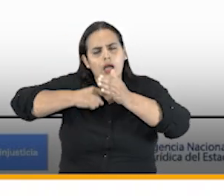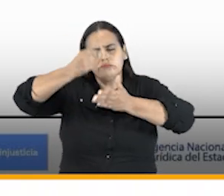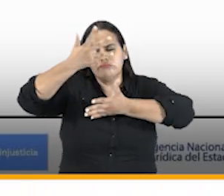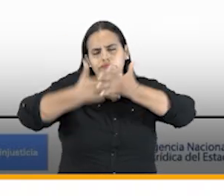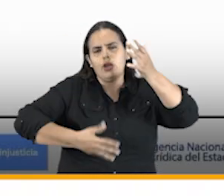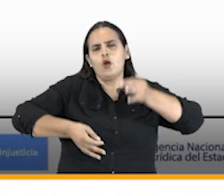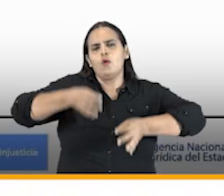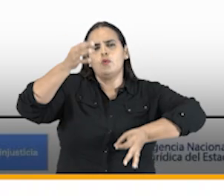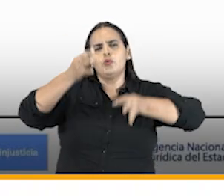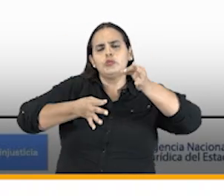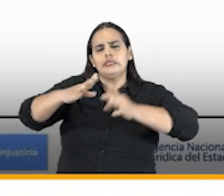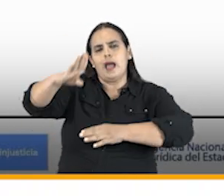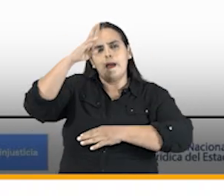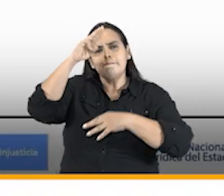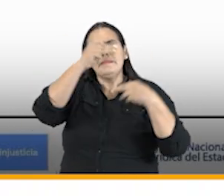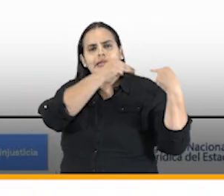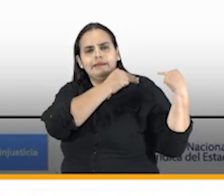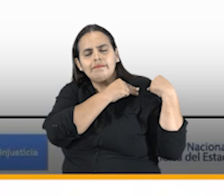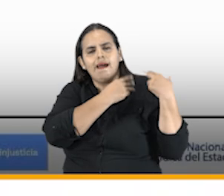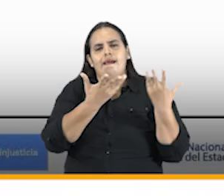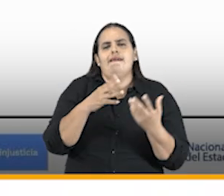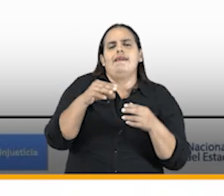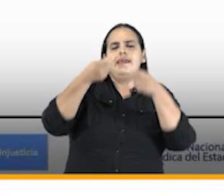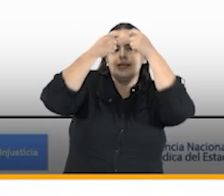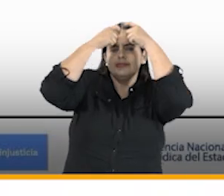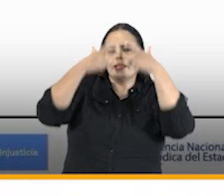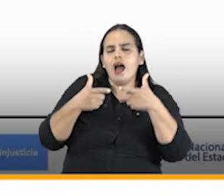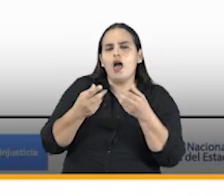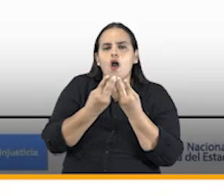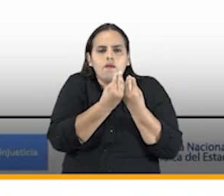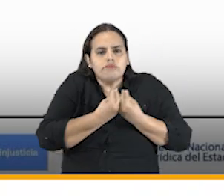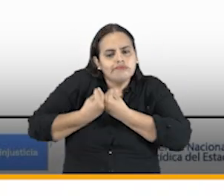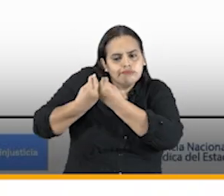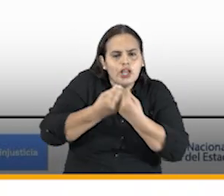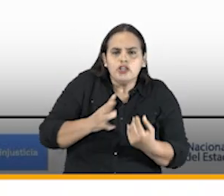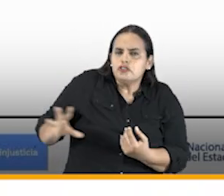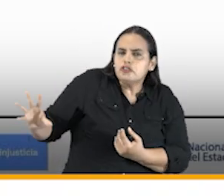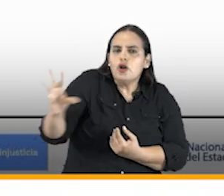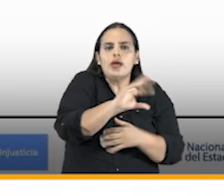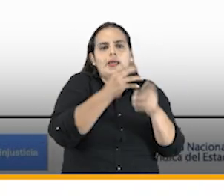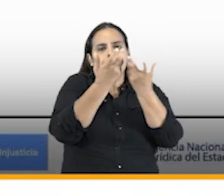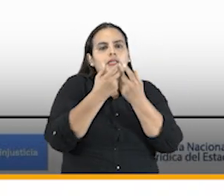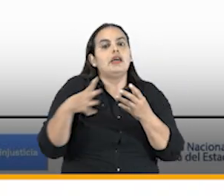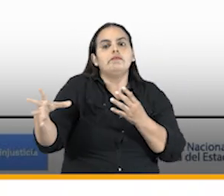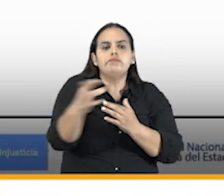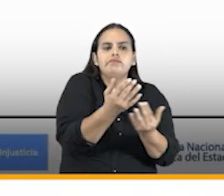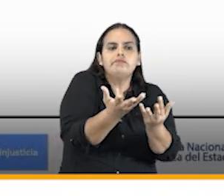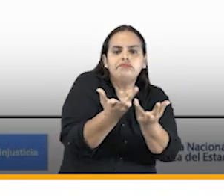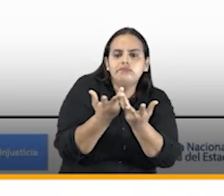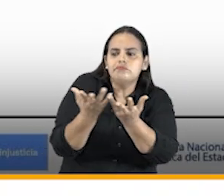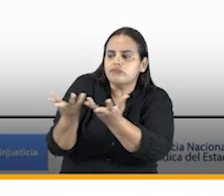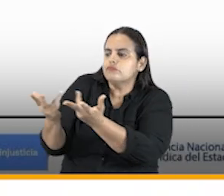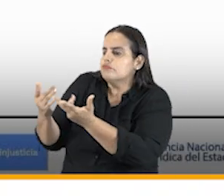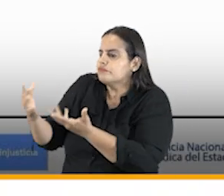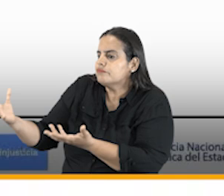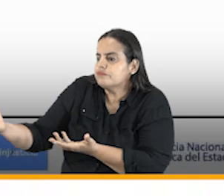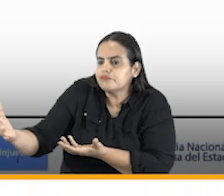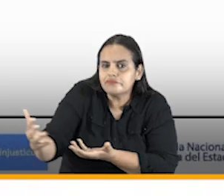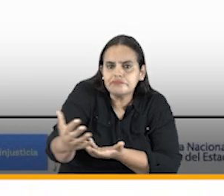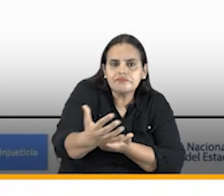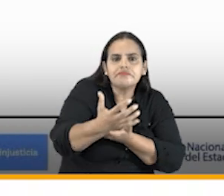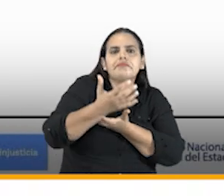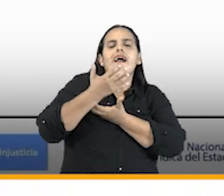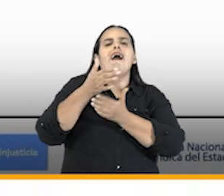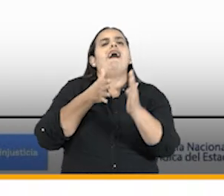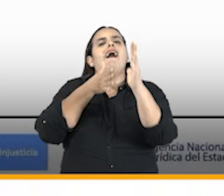Militar el Consejo de Estado todas las entidades aportaron mucha información y por primera vez se presentó ante la